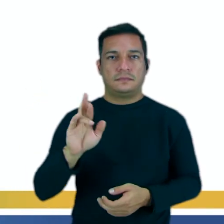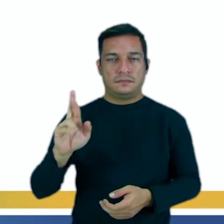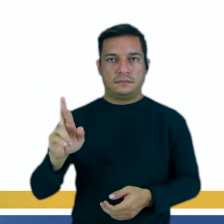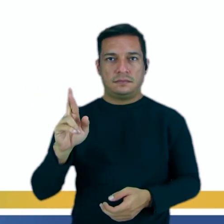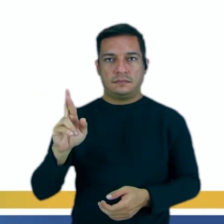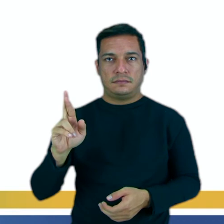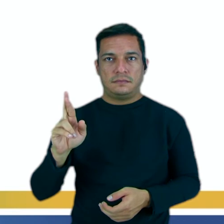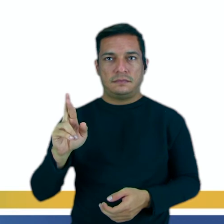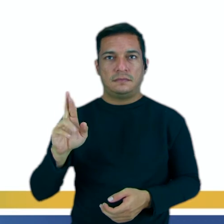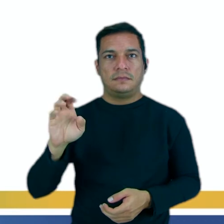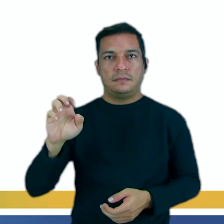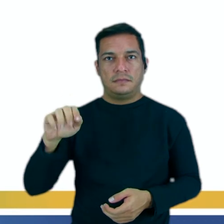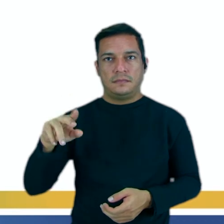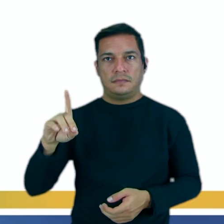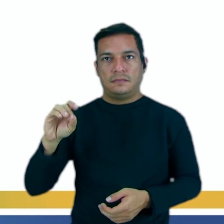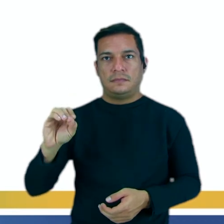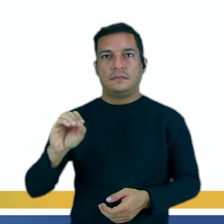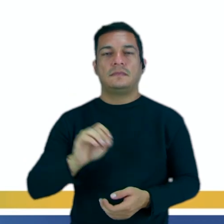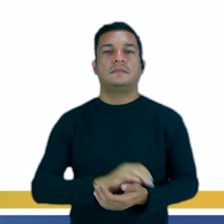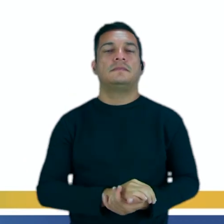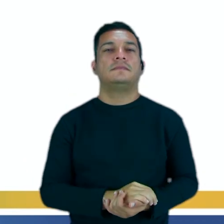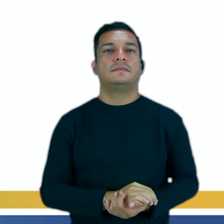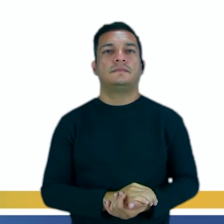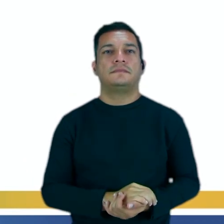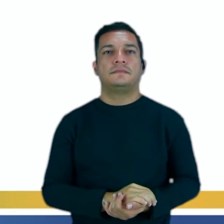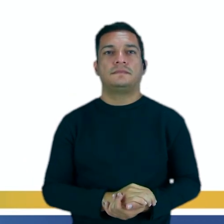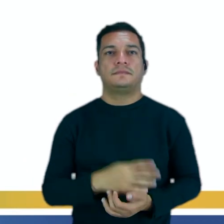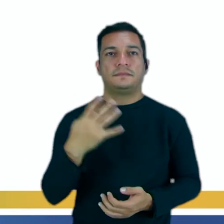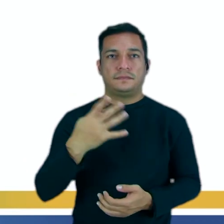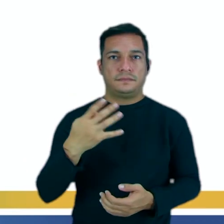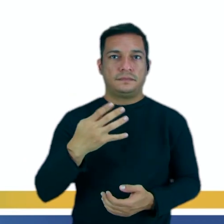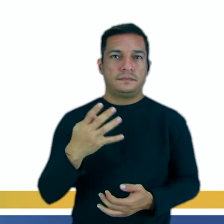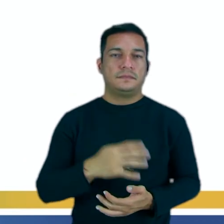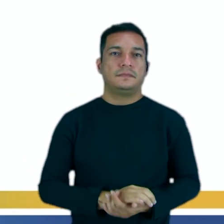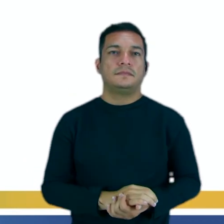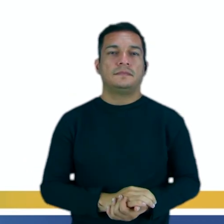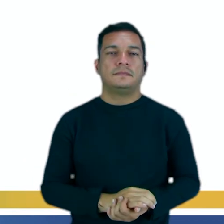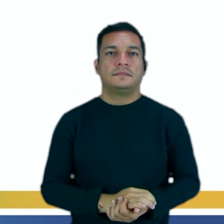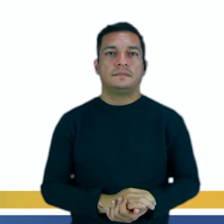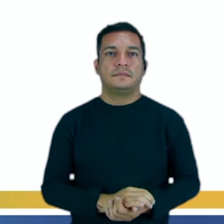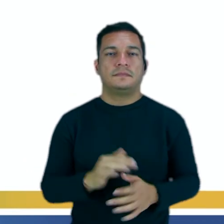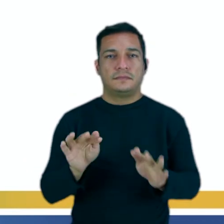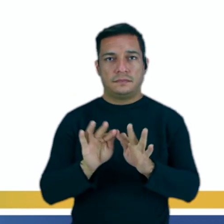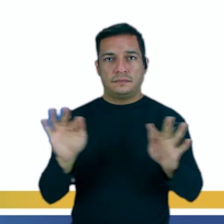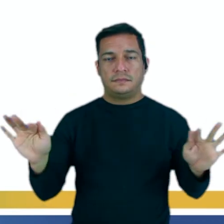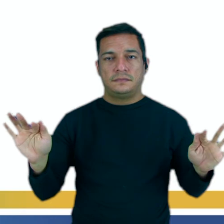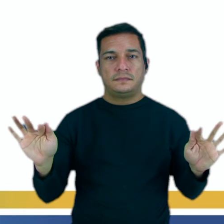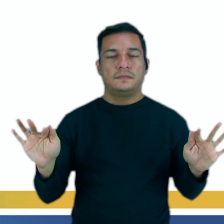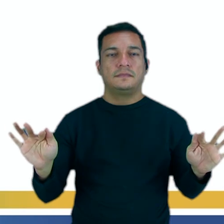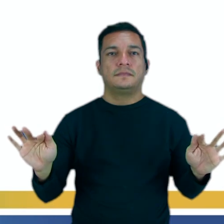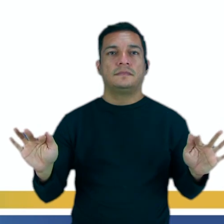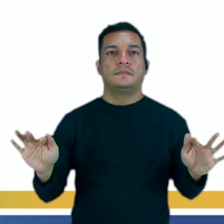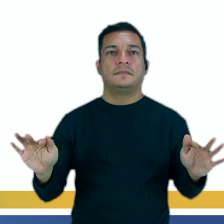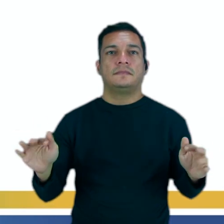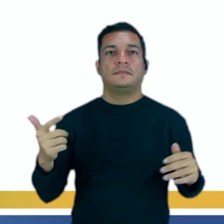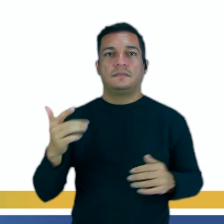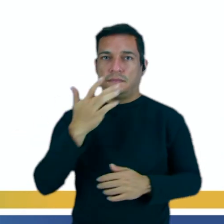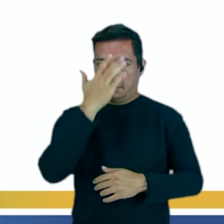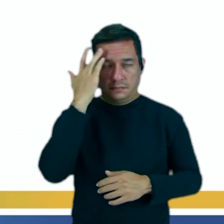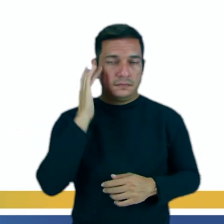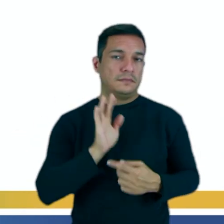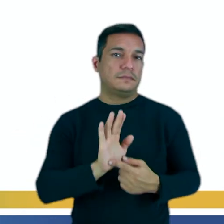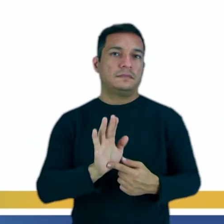terminación yendo, en gerúmio, ¿sí? Llover, yo tengo ahí una frase y no tengo la persona